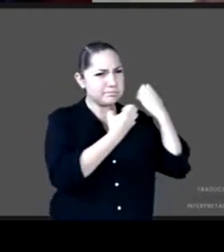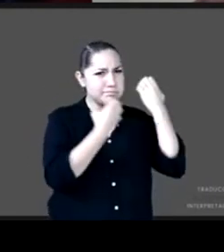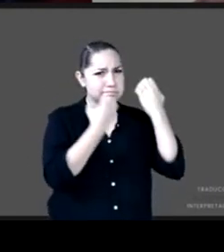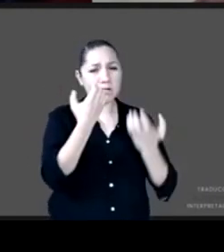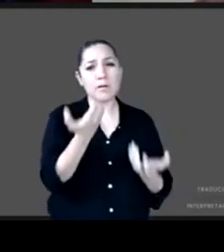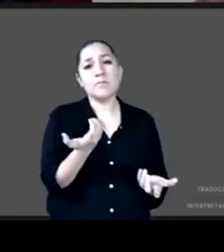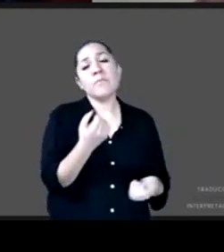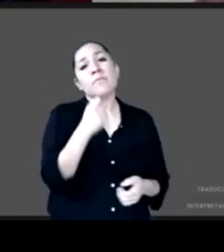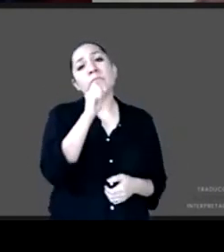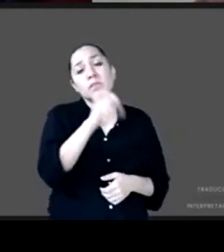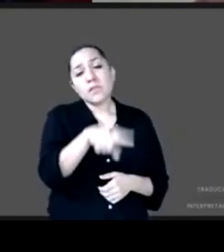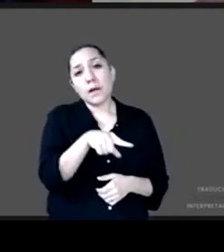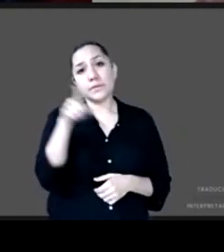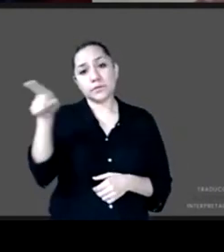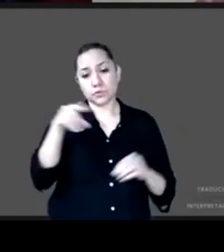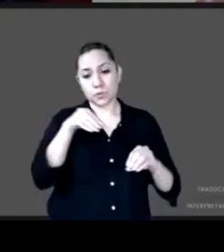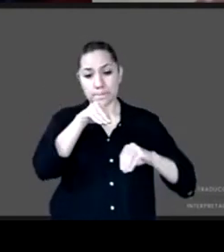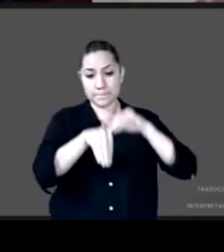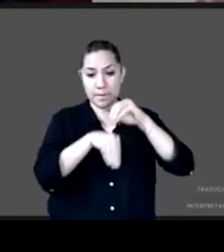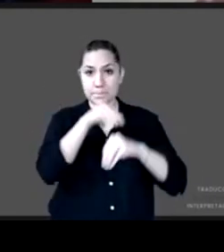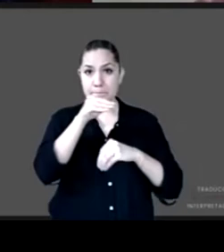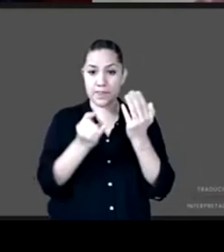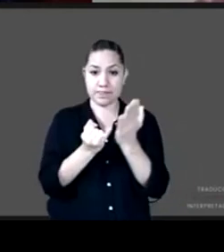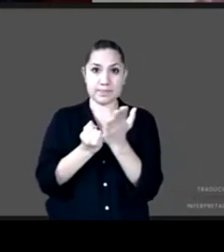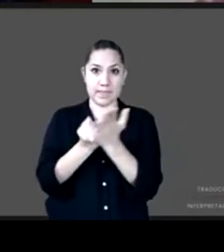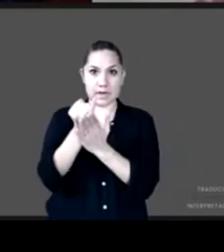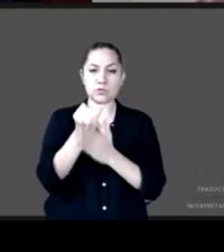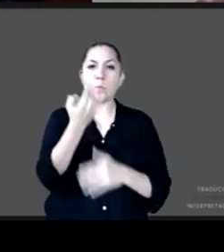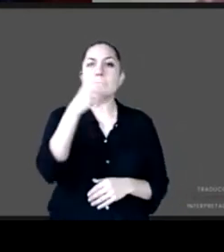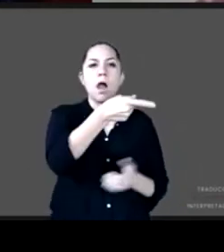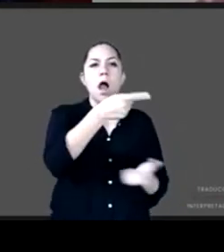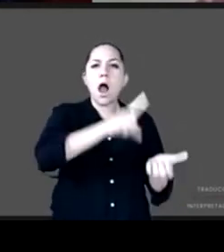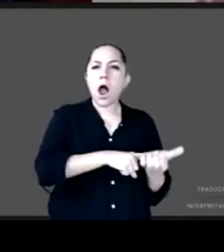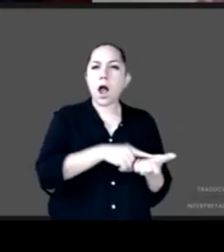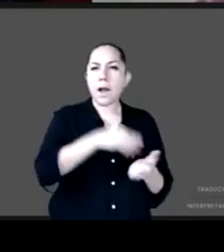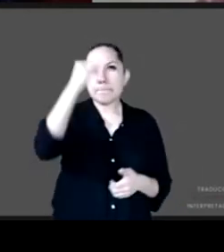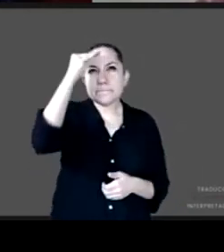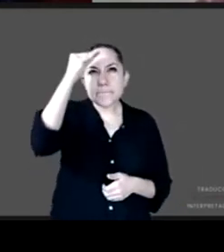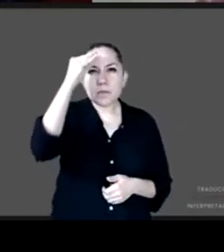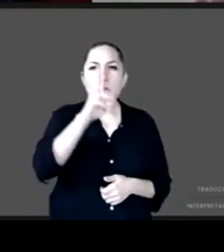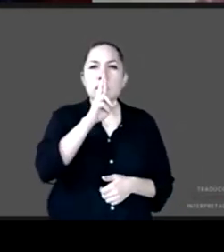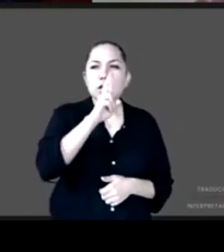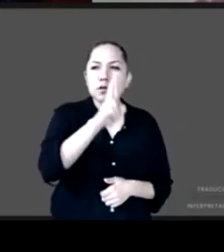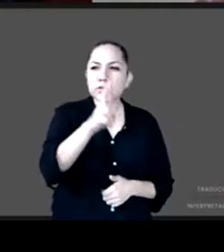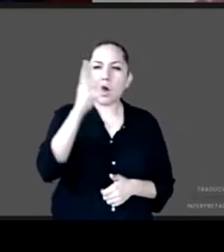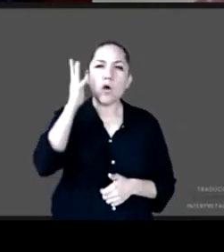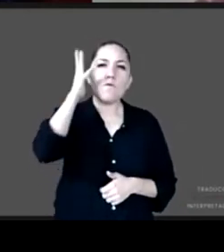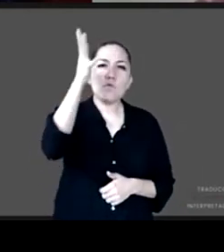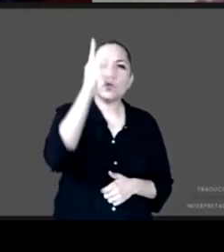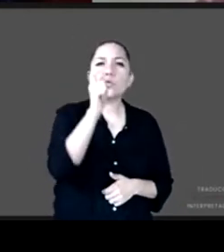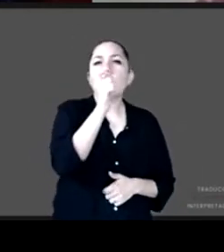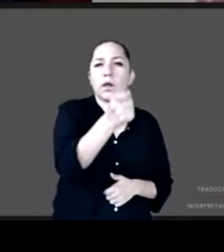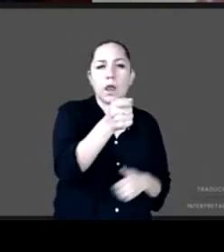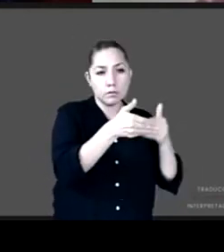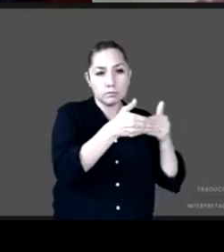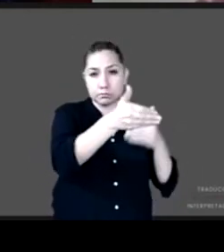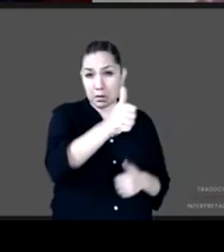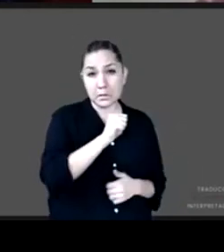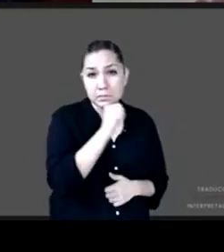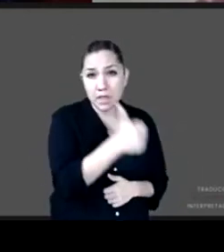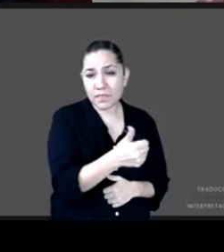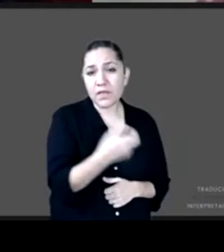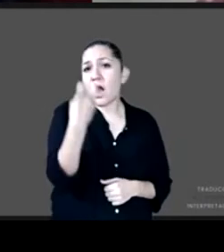a fondo el impacto es retroceder años no hay que confundir entre la asistencia directa como es lo que hace